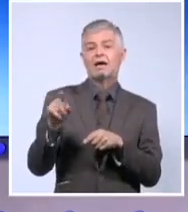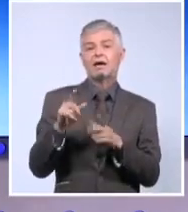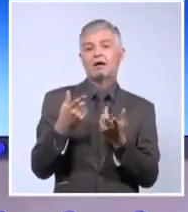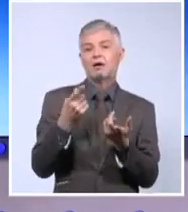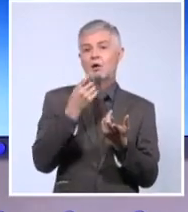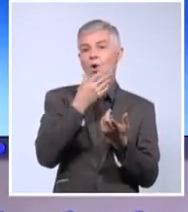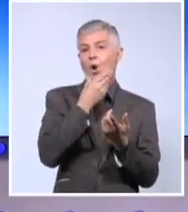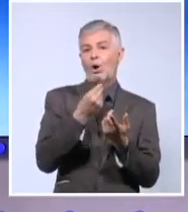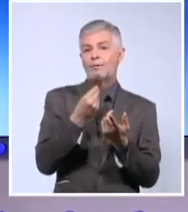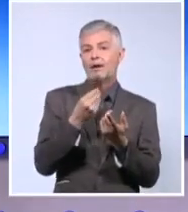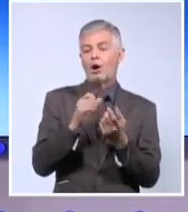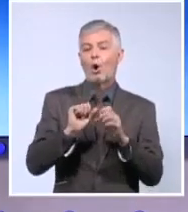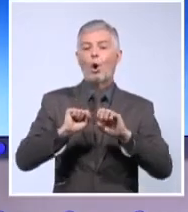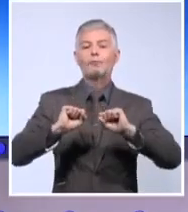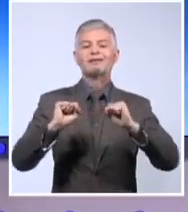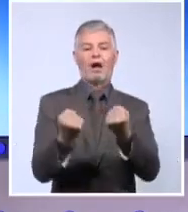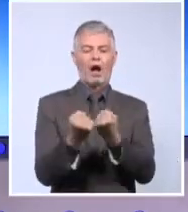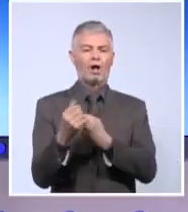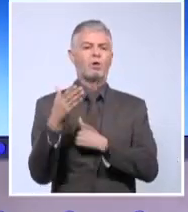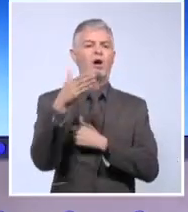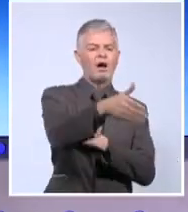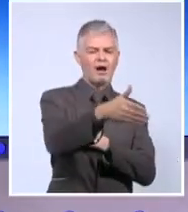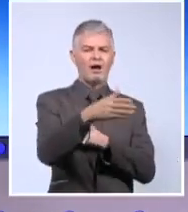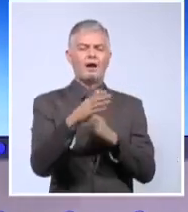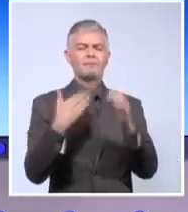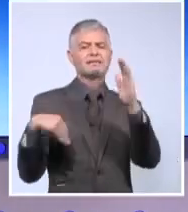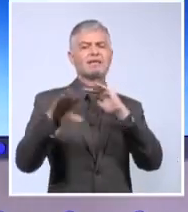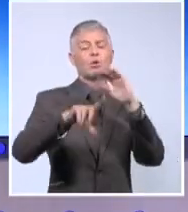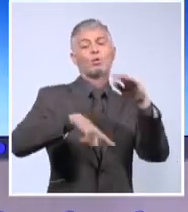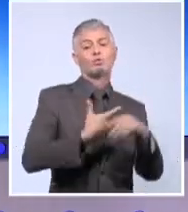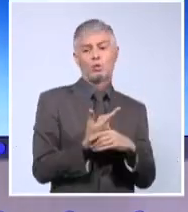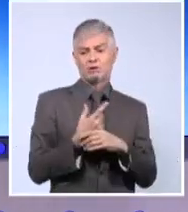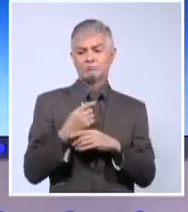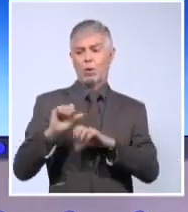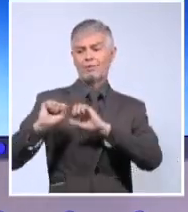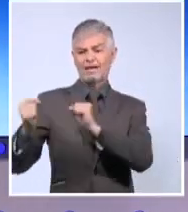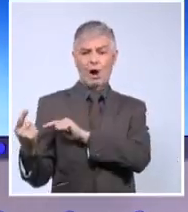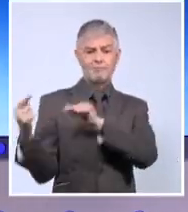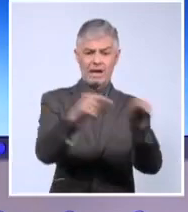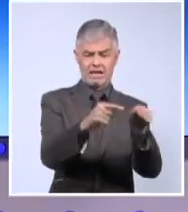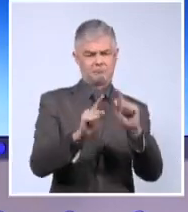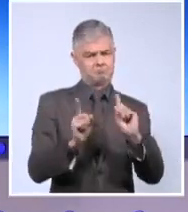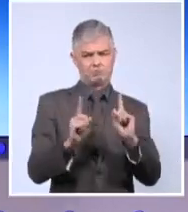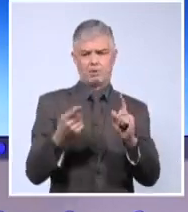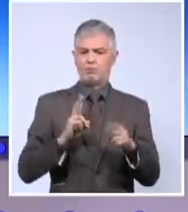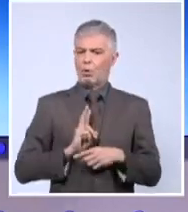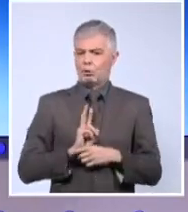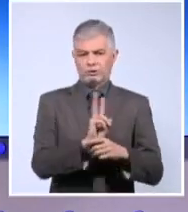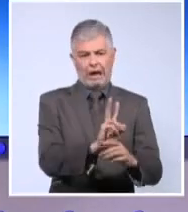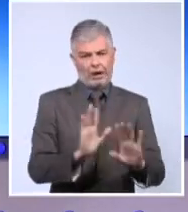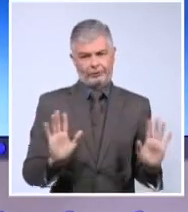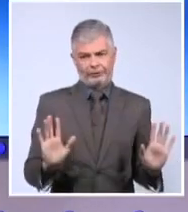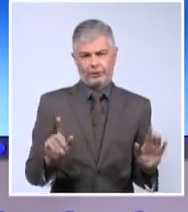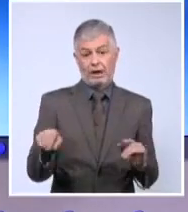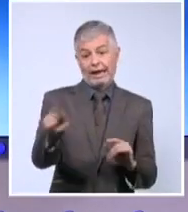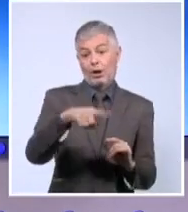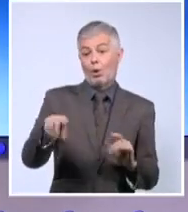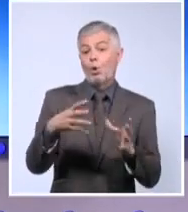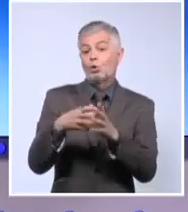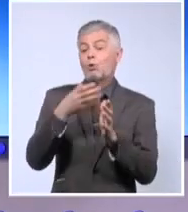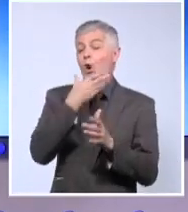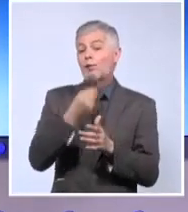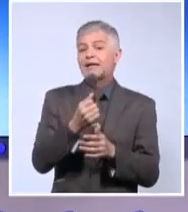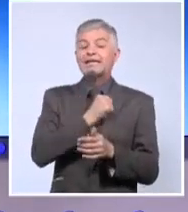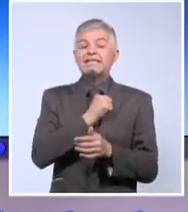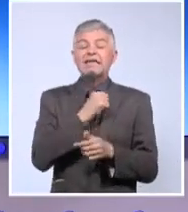Ministerio de Cultura. O sea, fue voluntariamente al Ministerio de Cultura, pero como parte de un grupo de jóvenes que querían algo. Y ese algo,